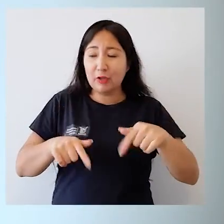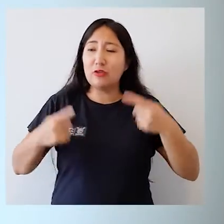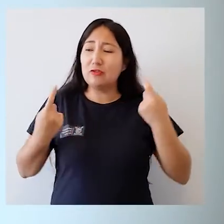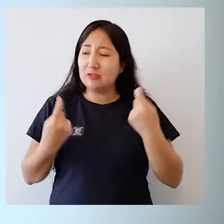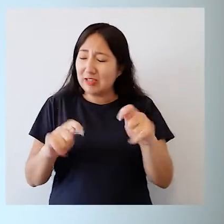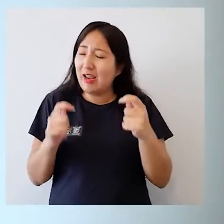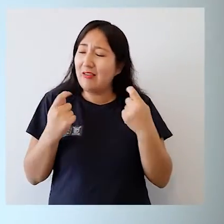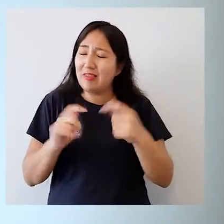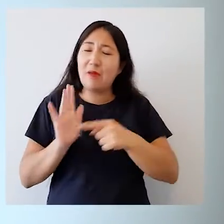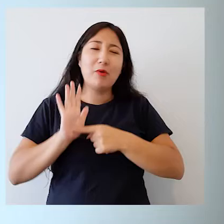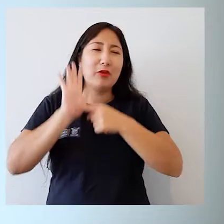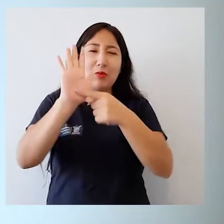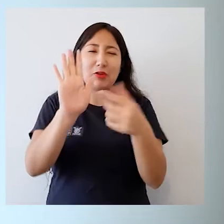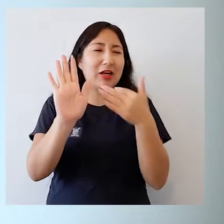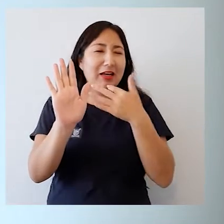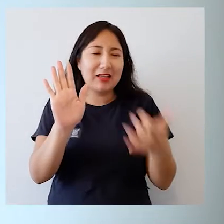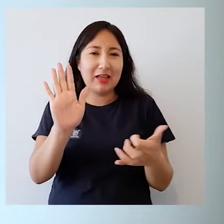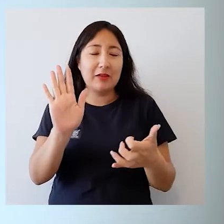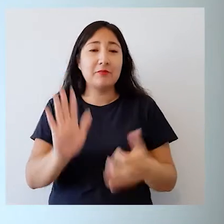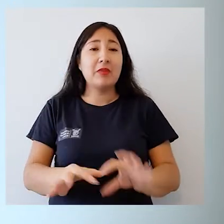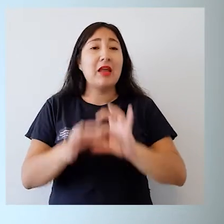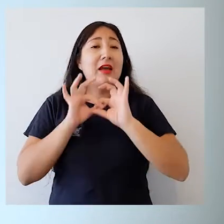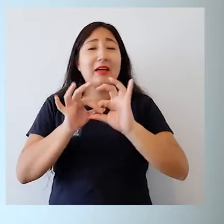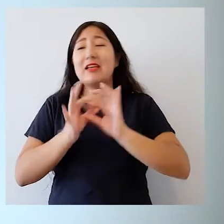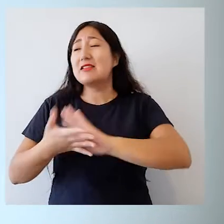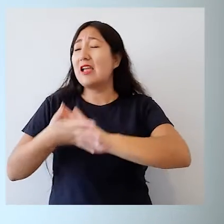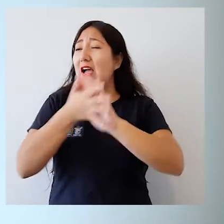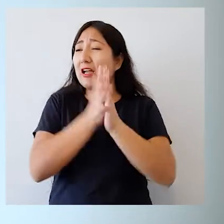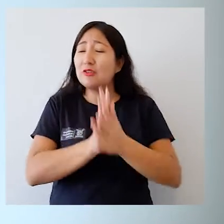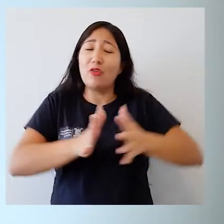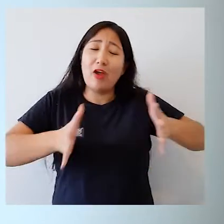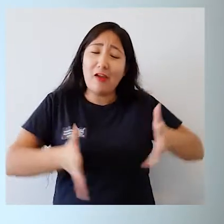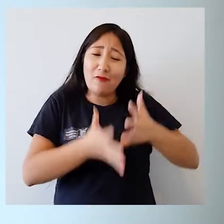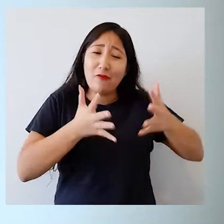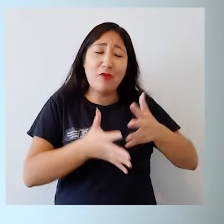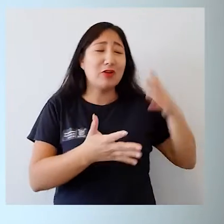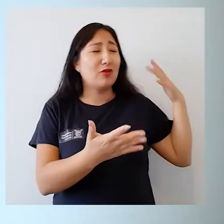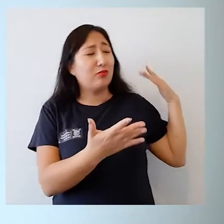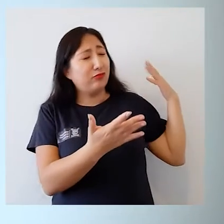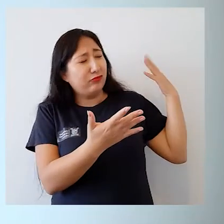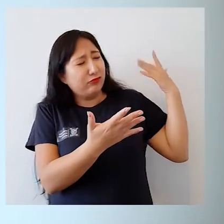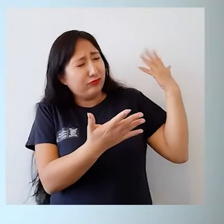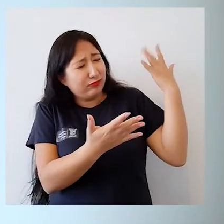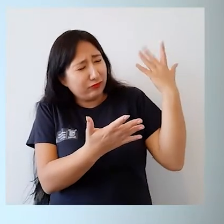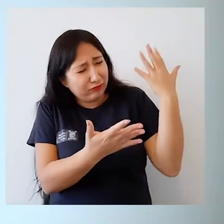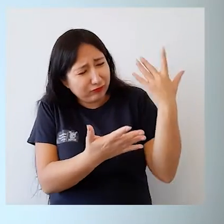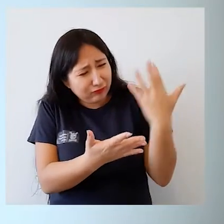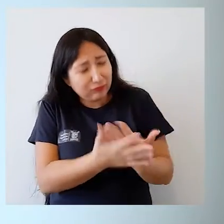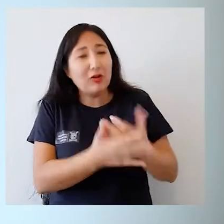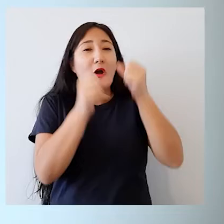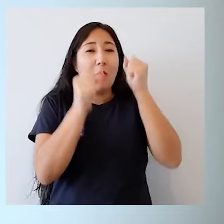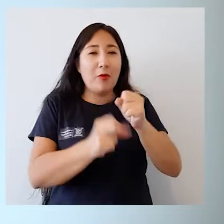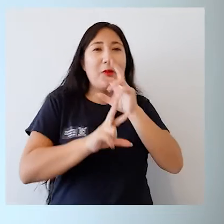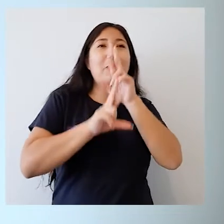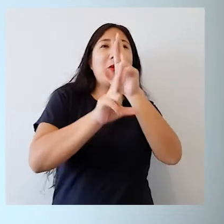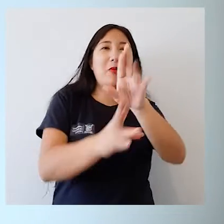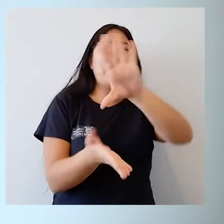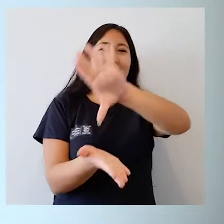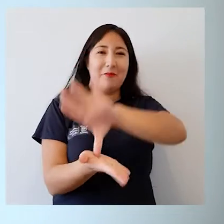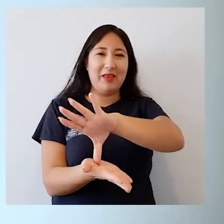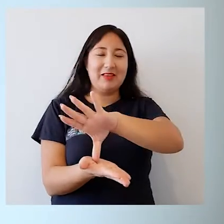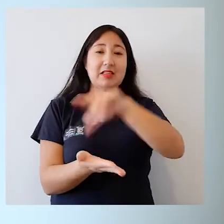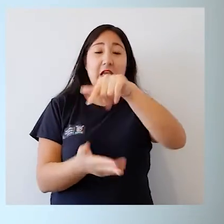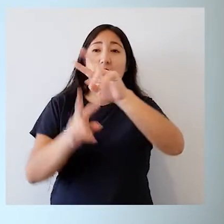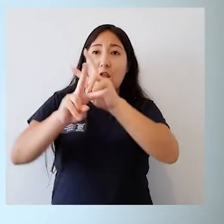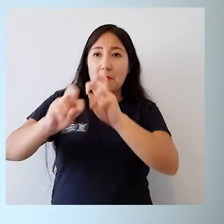tratando, ¿no es cierto?, de mostrar que gracias a todo el esfuerzo de muchos años anteriores podemos dar una respuesta al país y